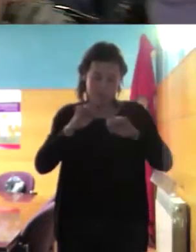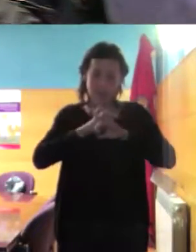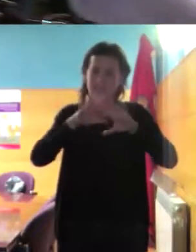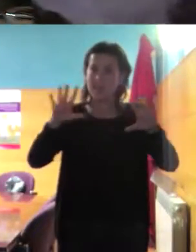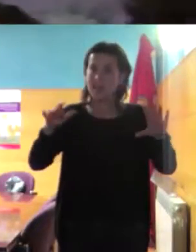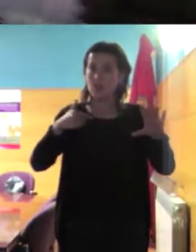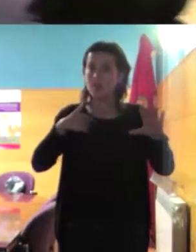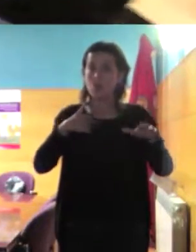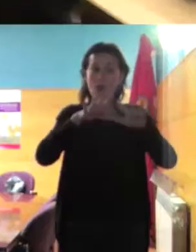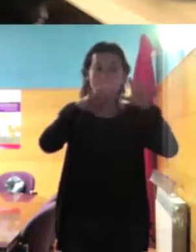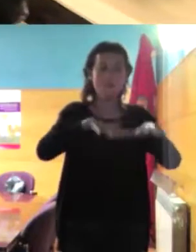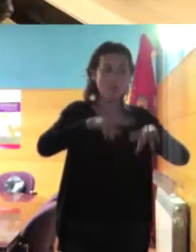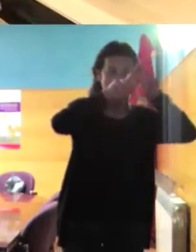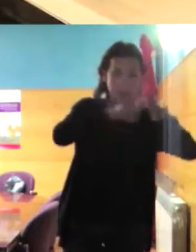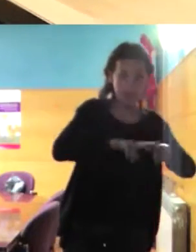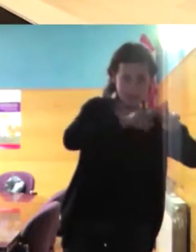prohibiciones